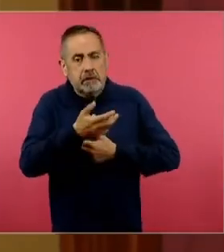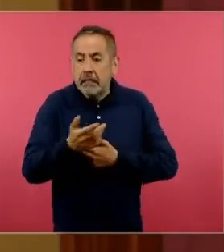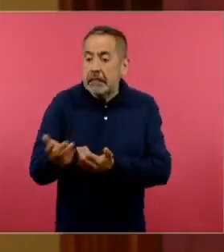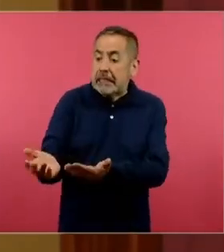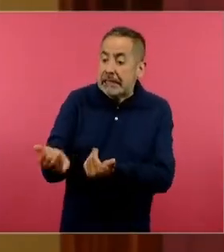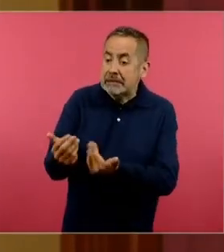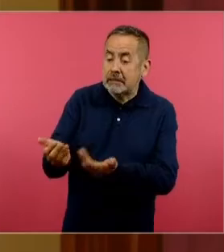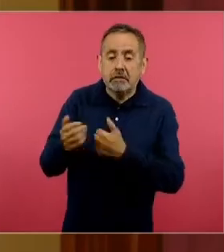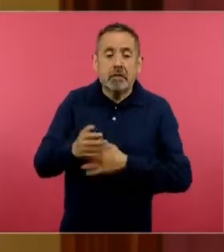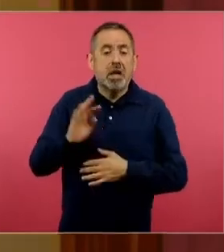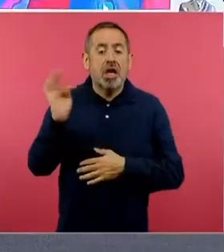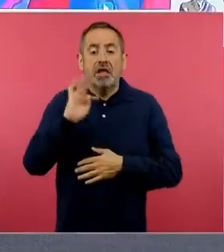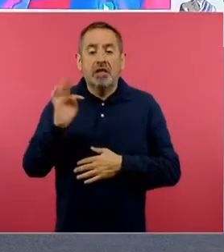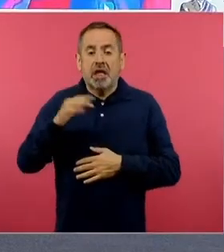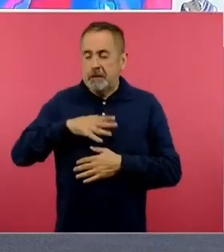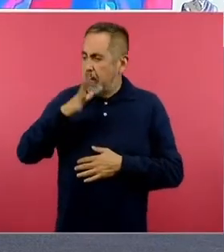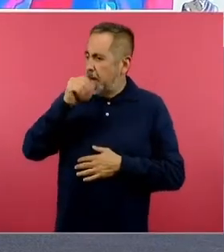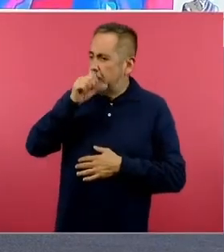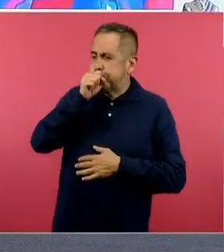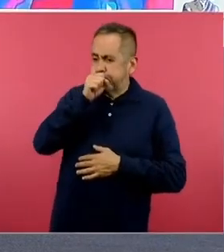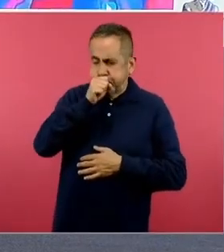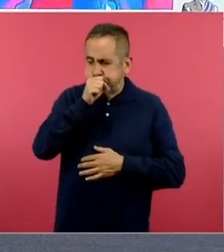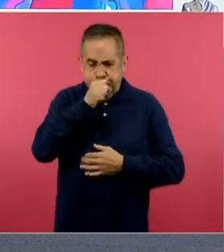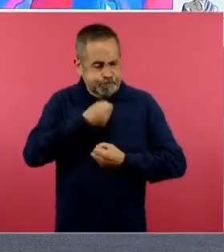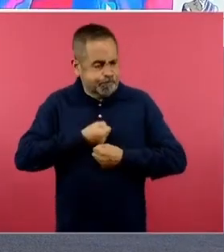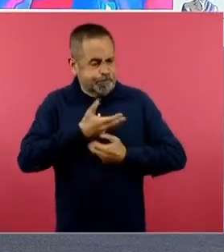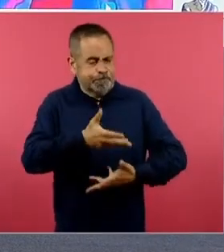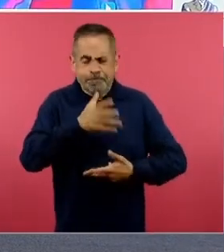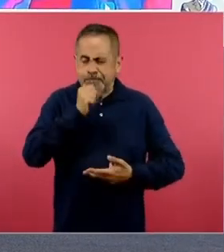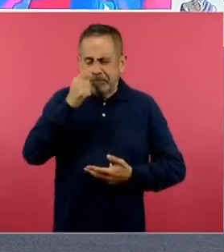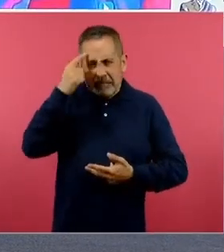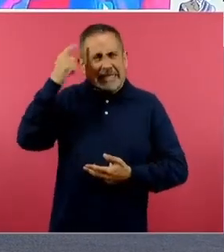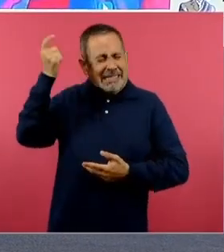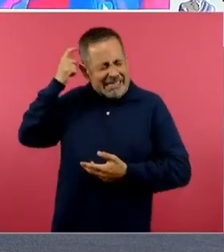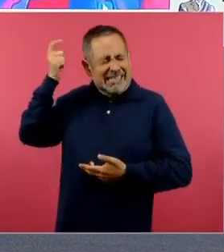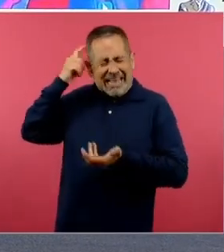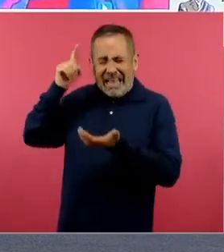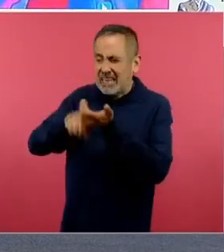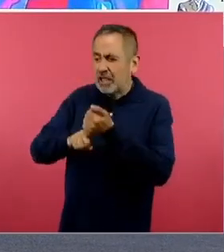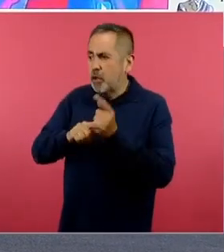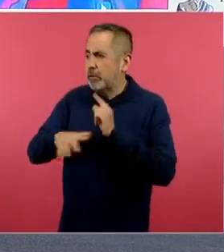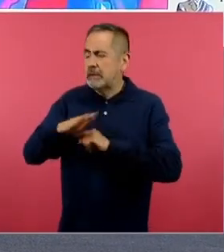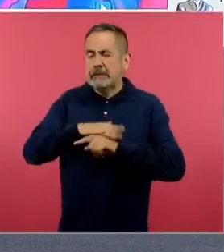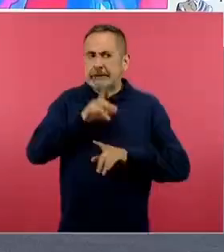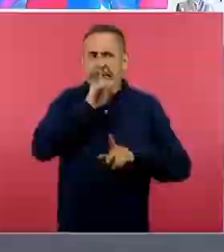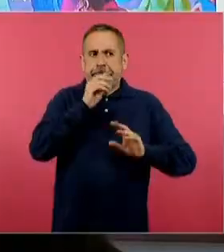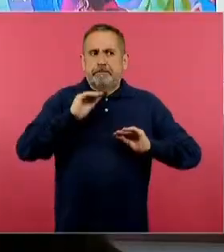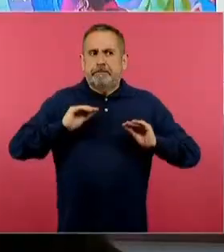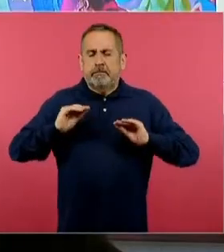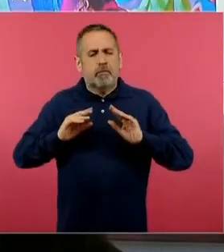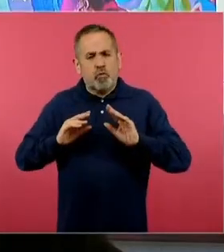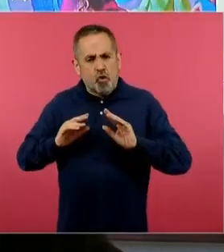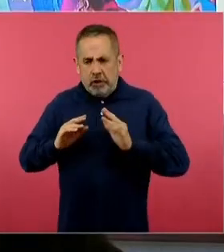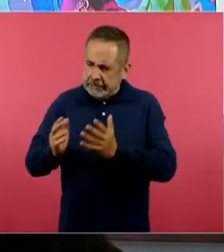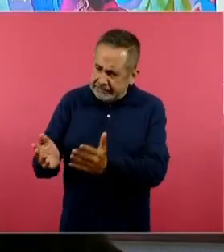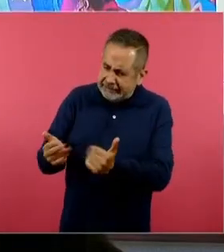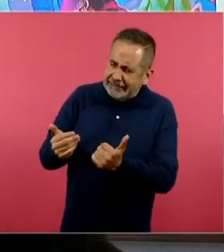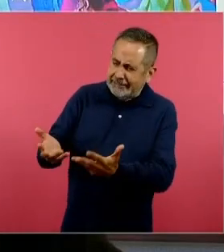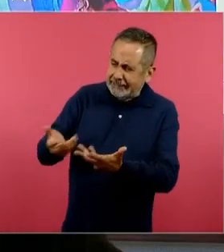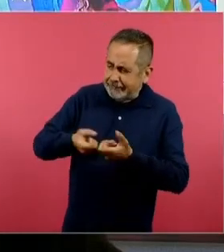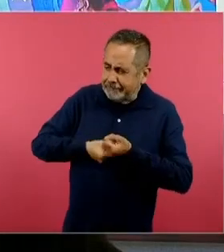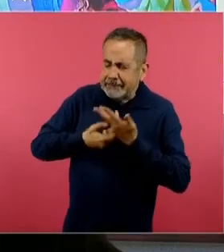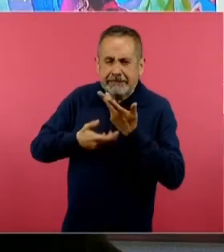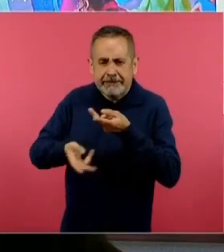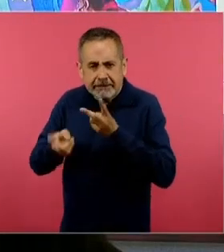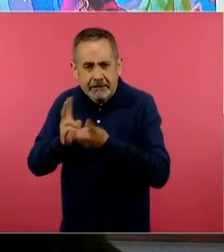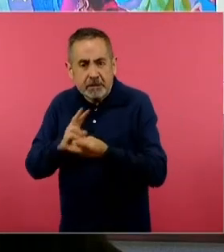es cuando nosotros no podemos expresar aquellas ideas que nosotros a lo mejor por el contexto creemos incorrectas. Parte de esta idea